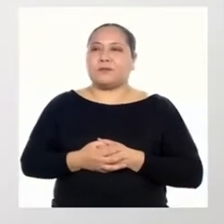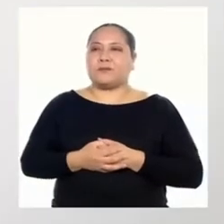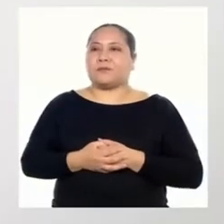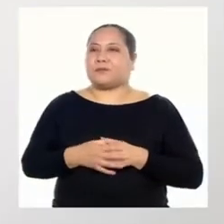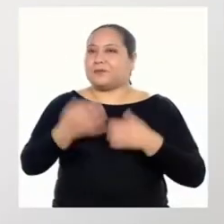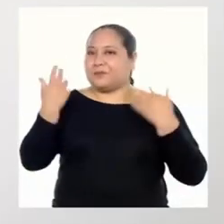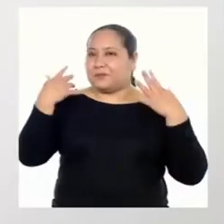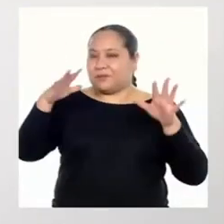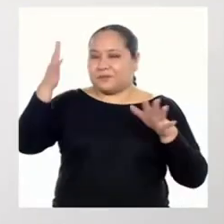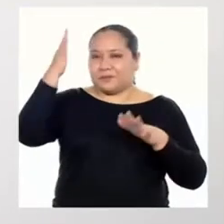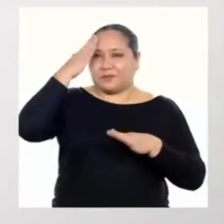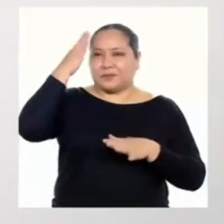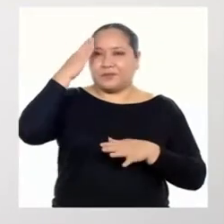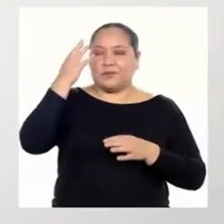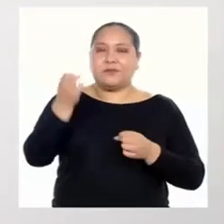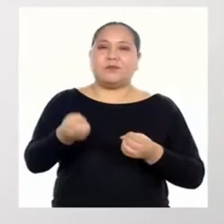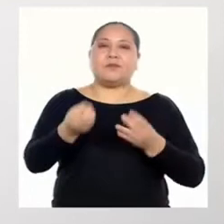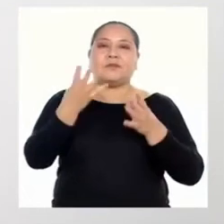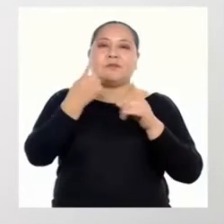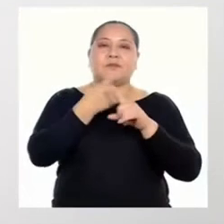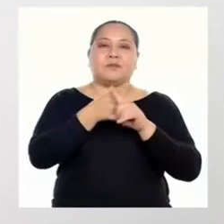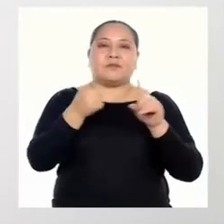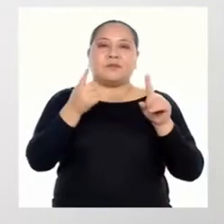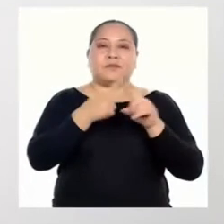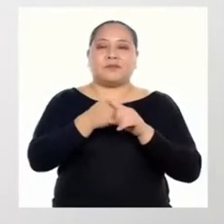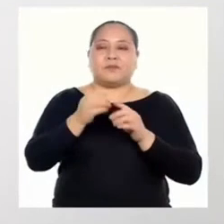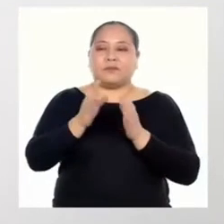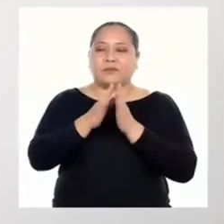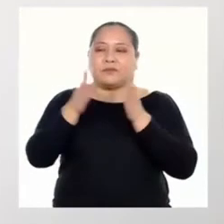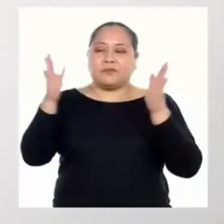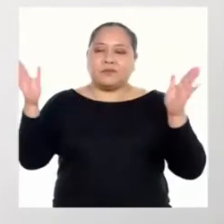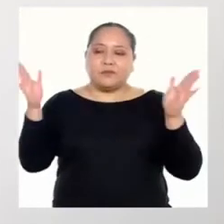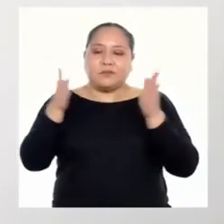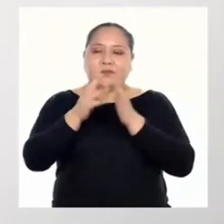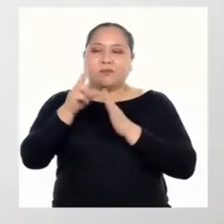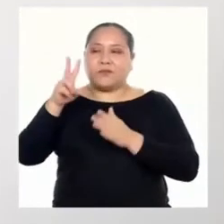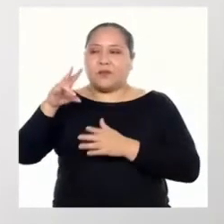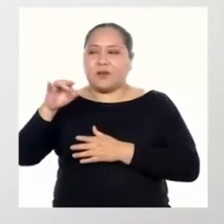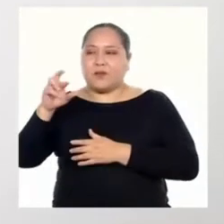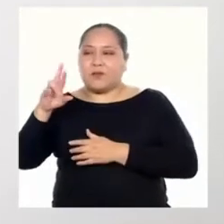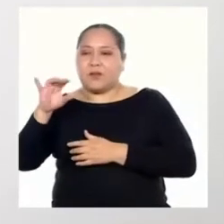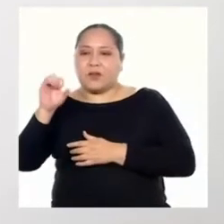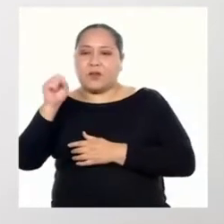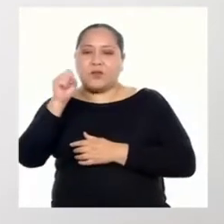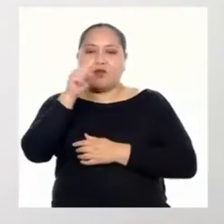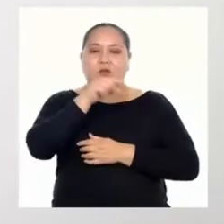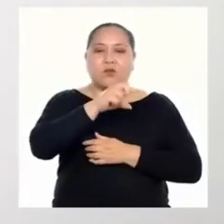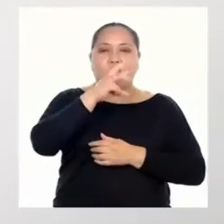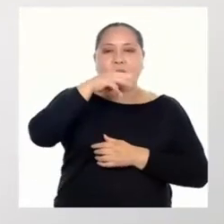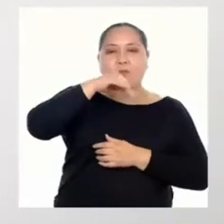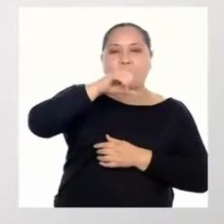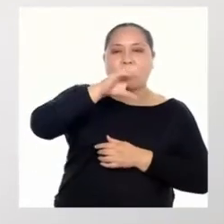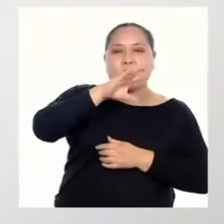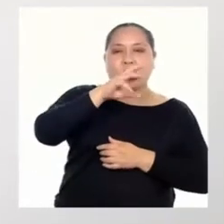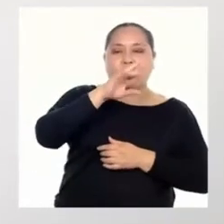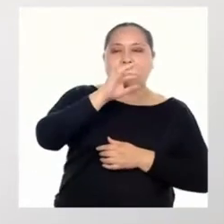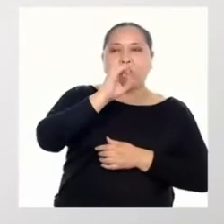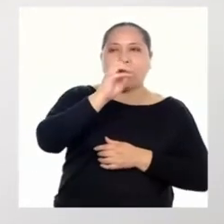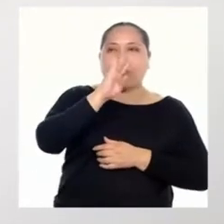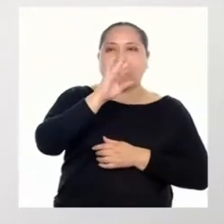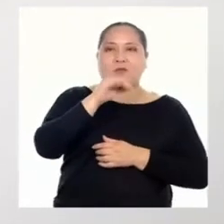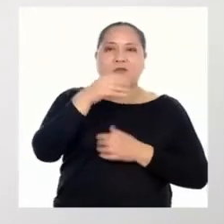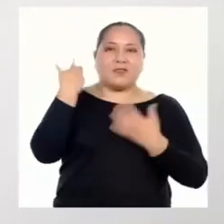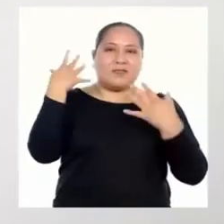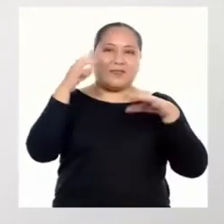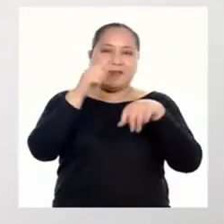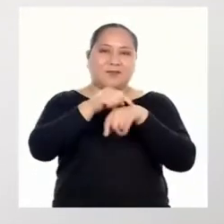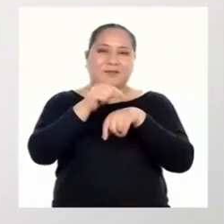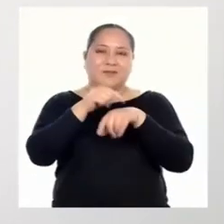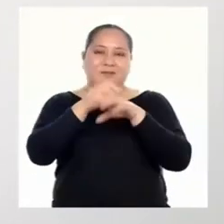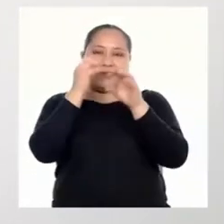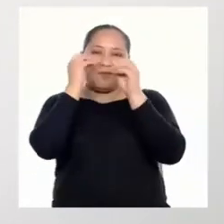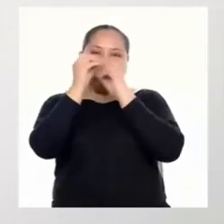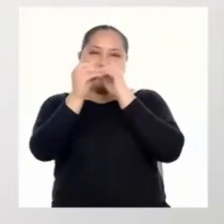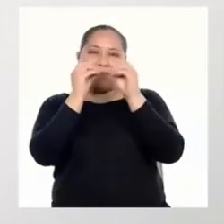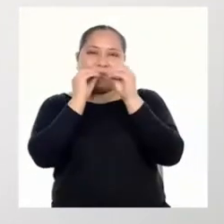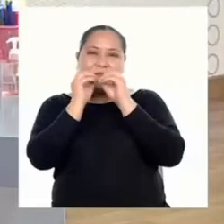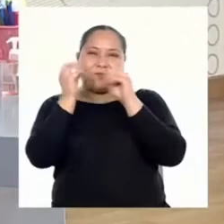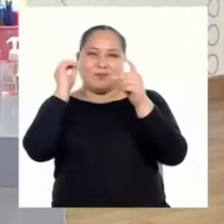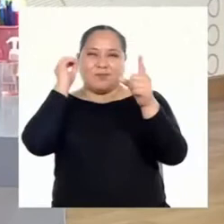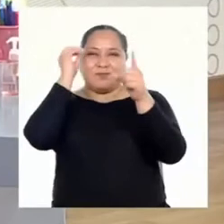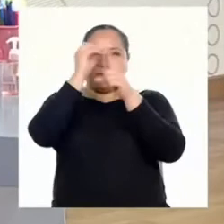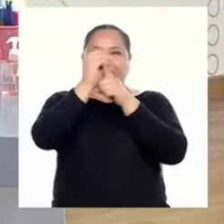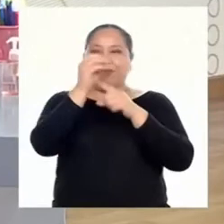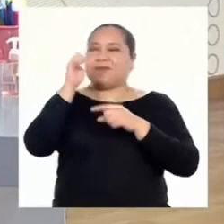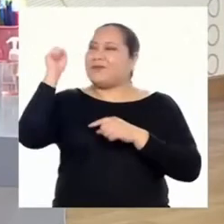Ahora ya sabemos cuánta diferencia hay entre el tamaño de un virus con el de un microbio. Y creo que ya llegó el momento de resolver